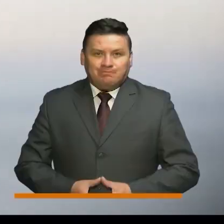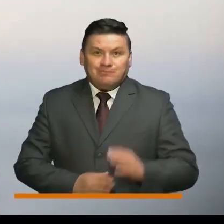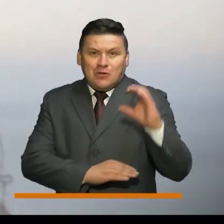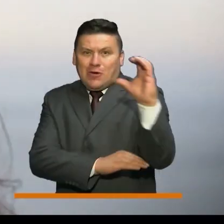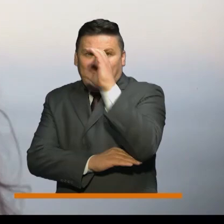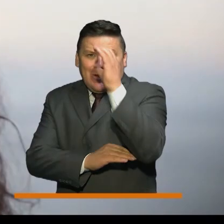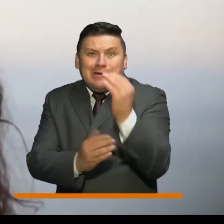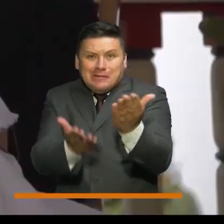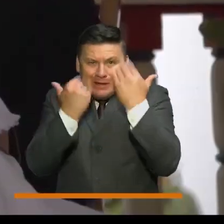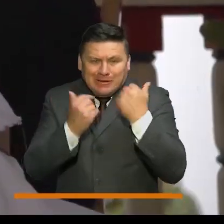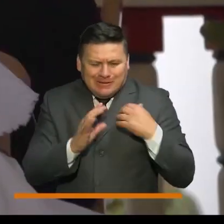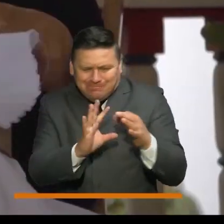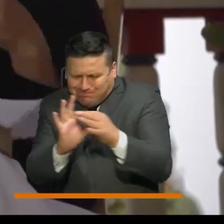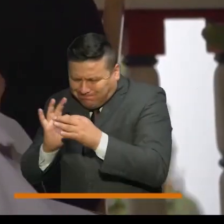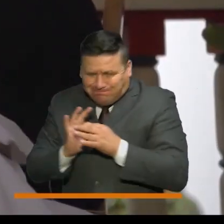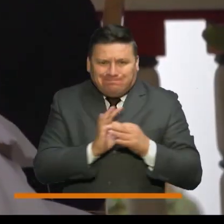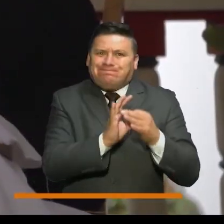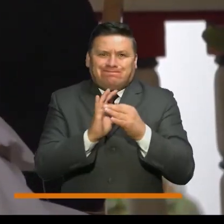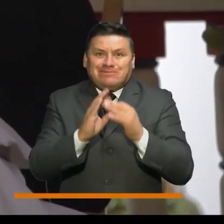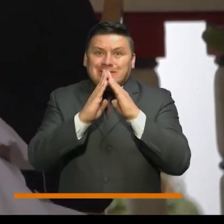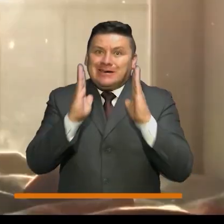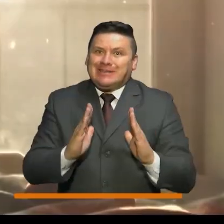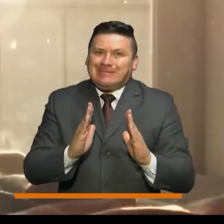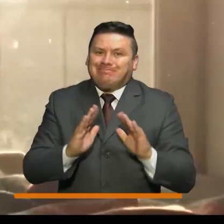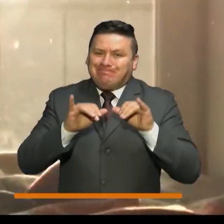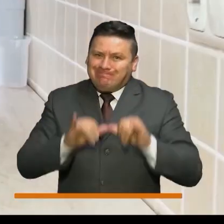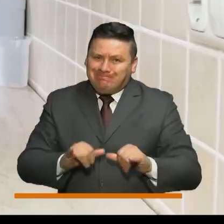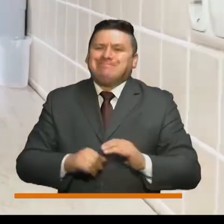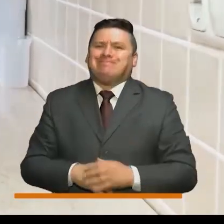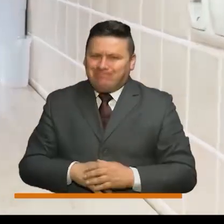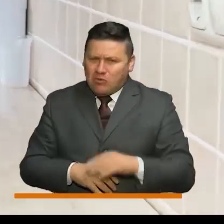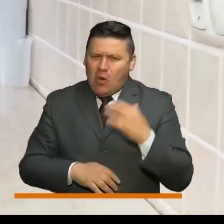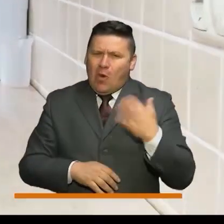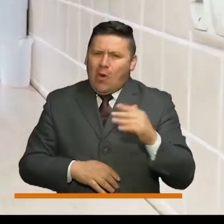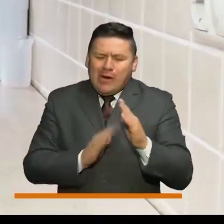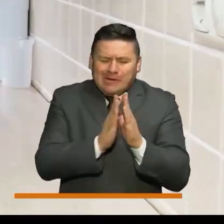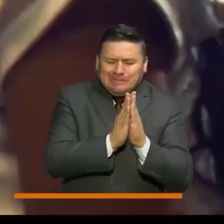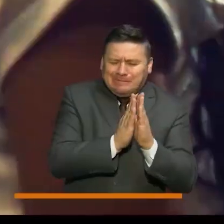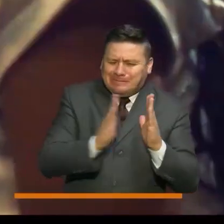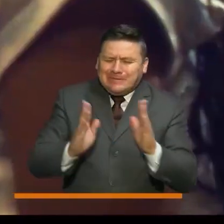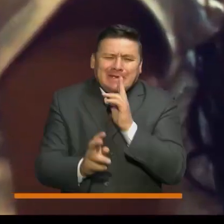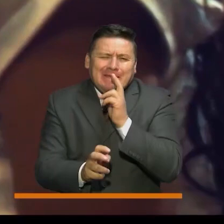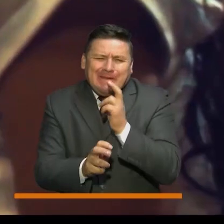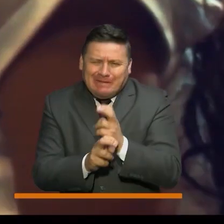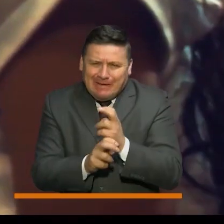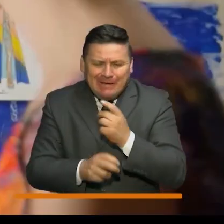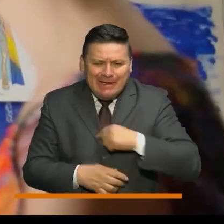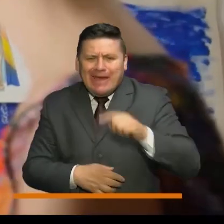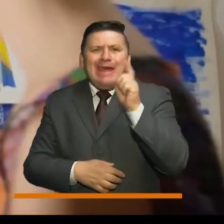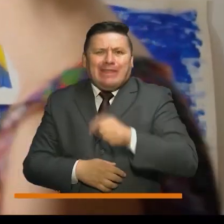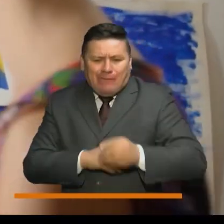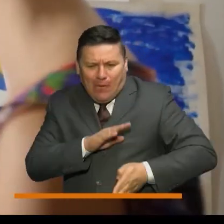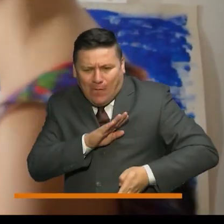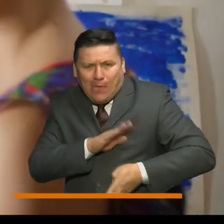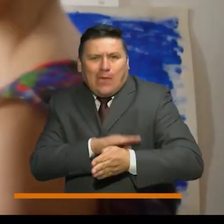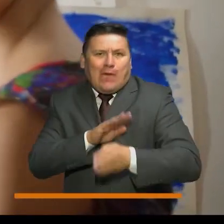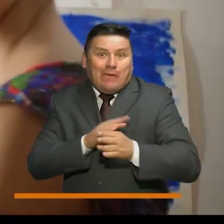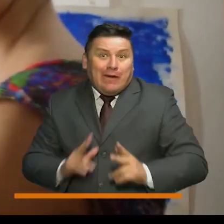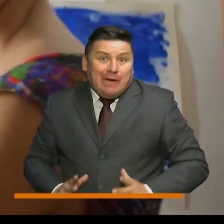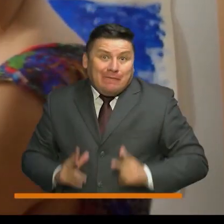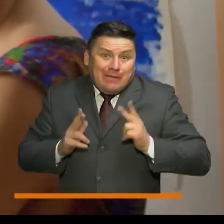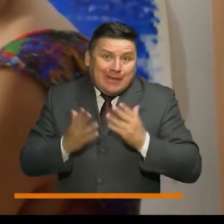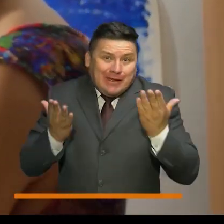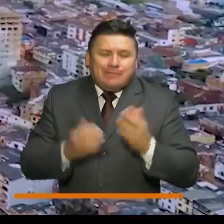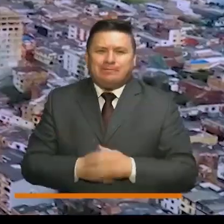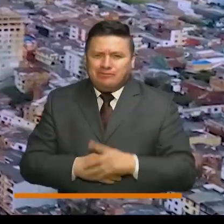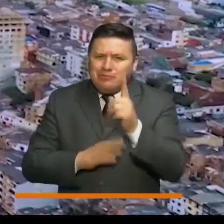Los colombianos nos unimos para estar en casa y ha sido una etapa difícil que debemos continuar por